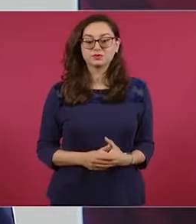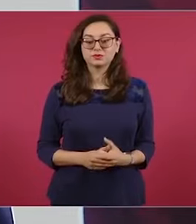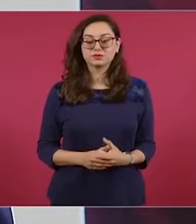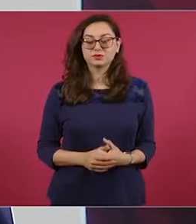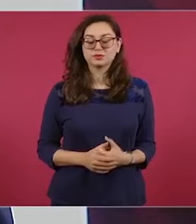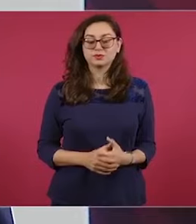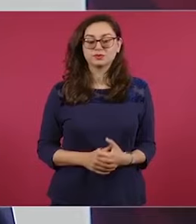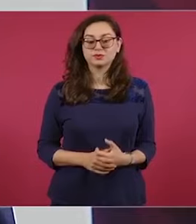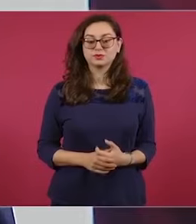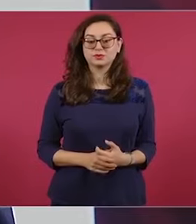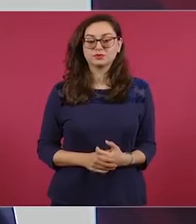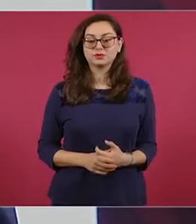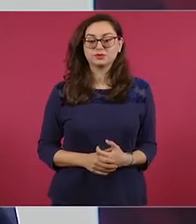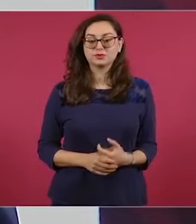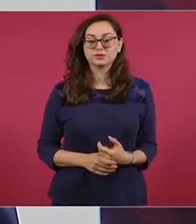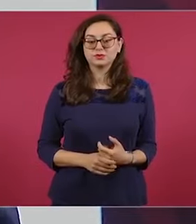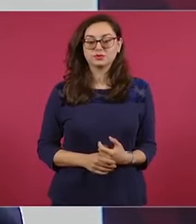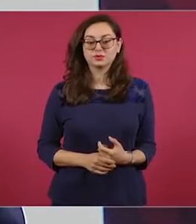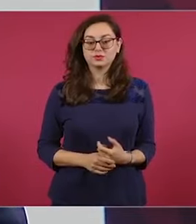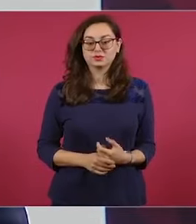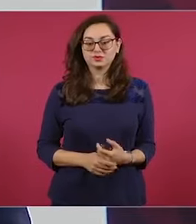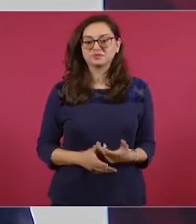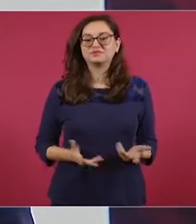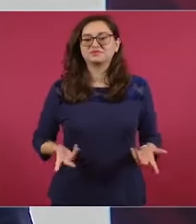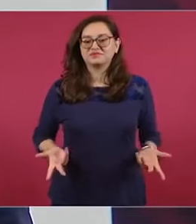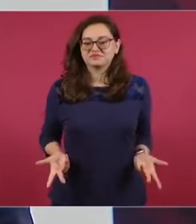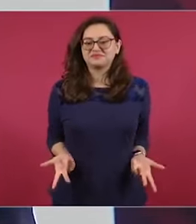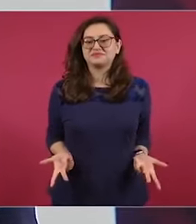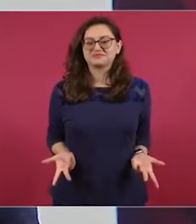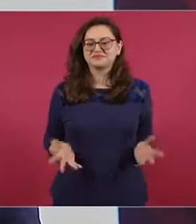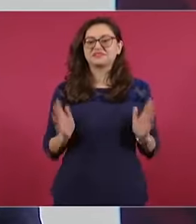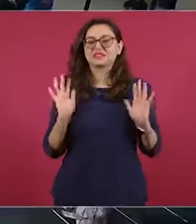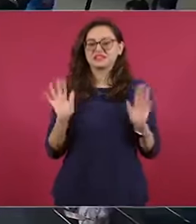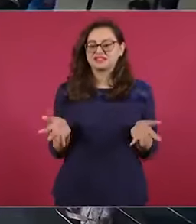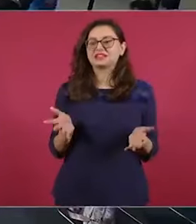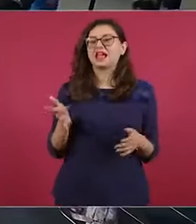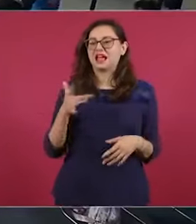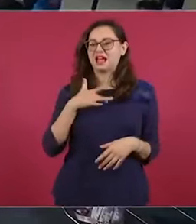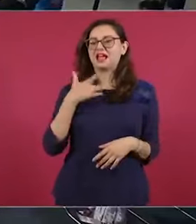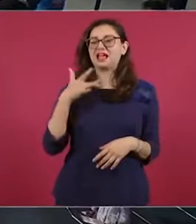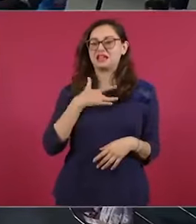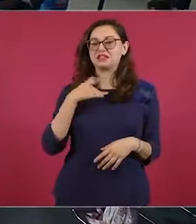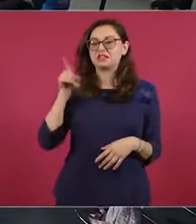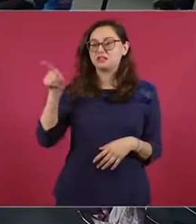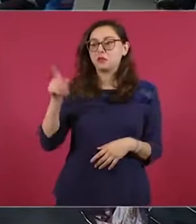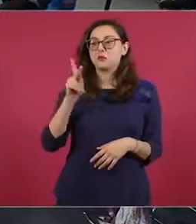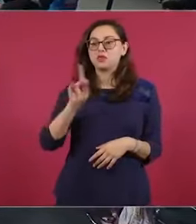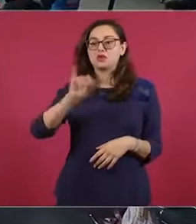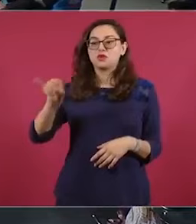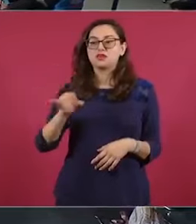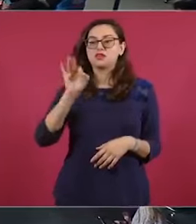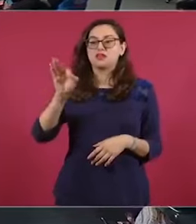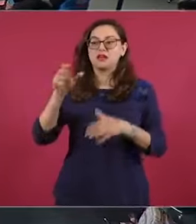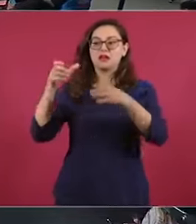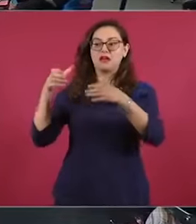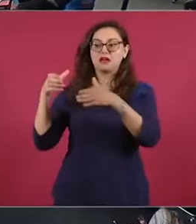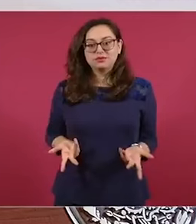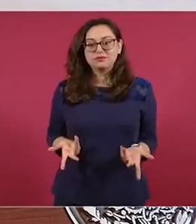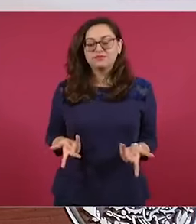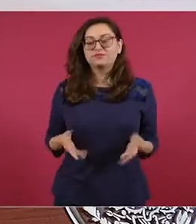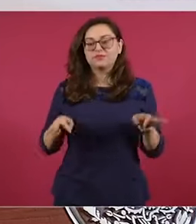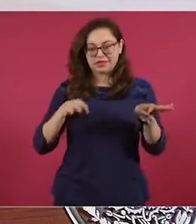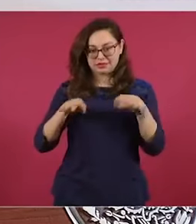están promoviendo la huelga a los de arriba y ayuda a los trabajadores a darse cuenta.